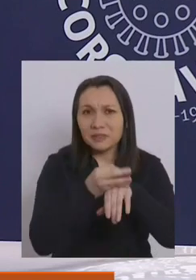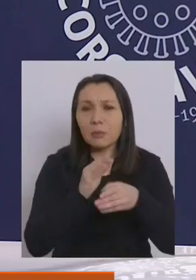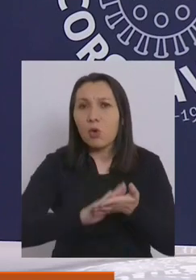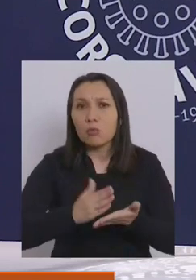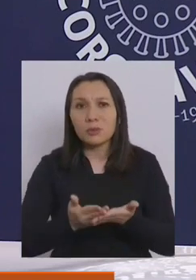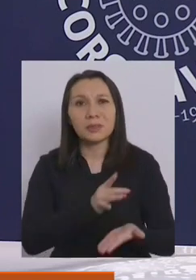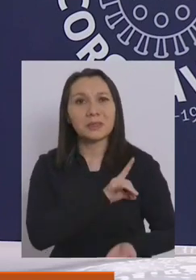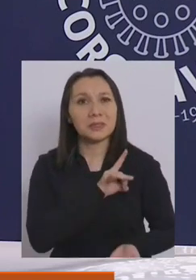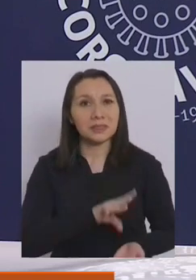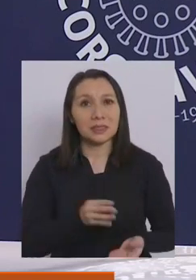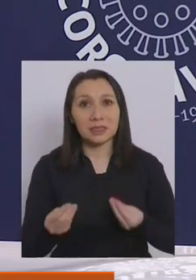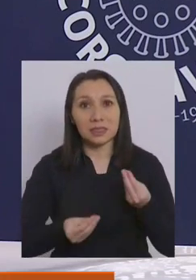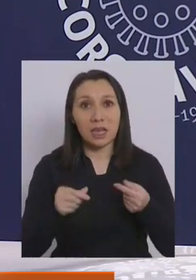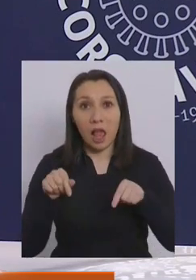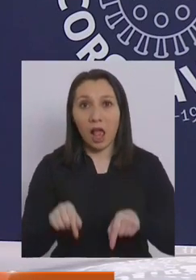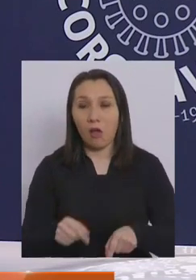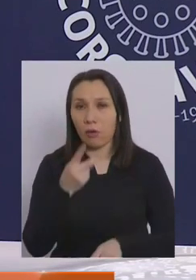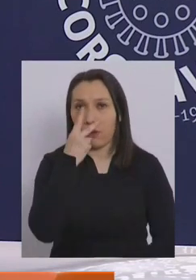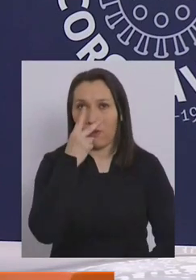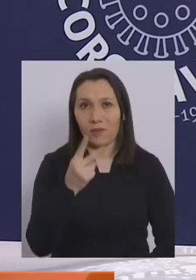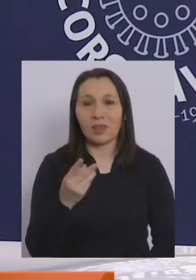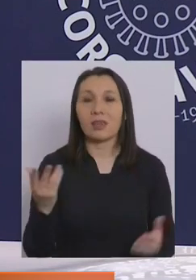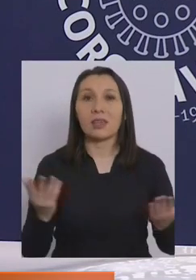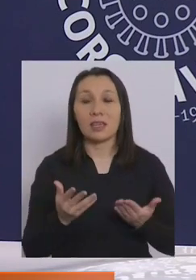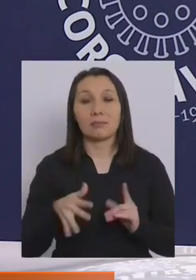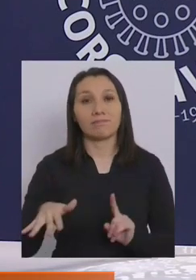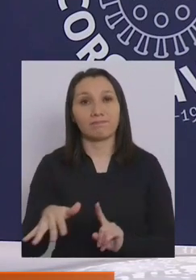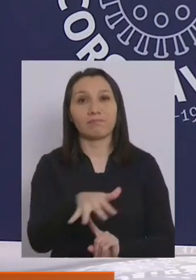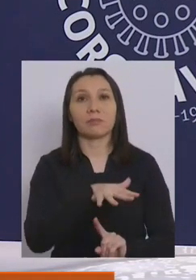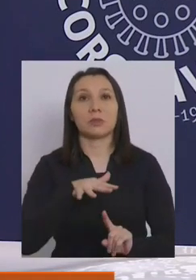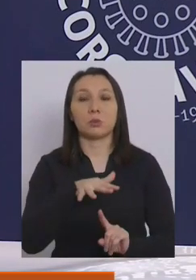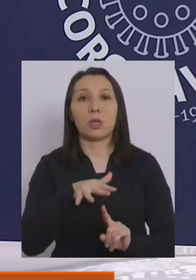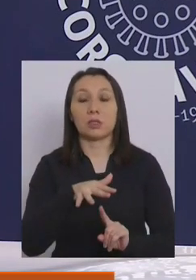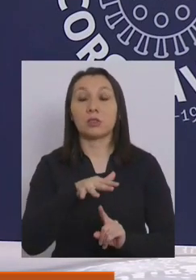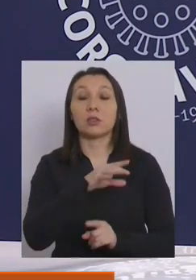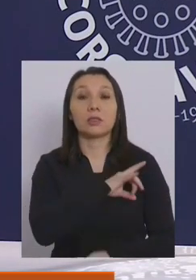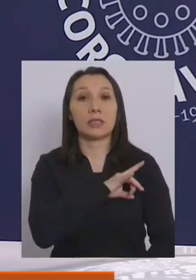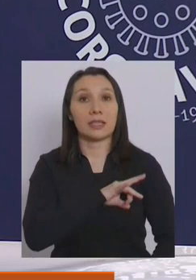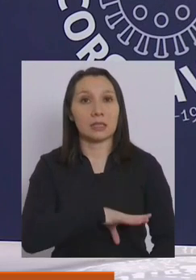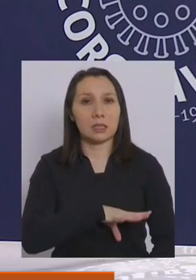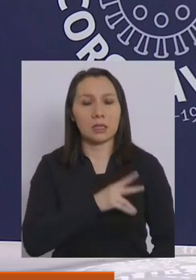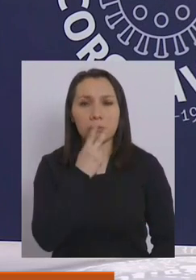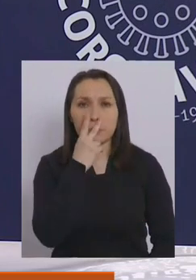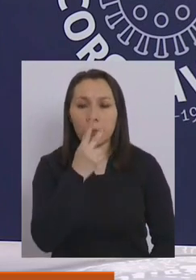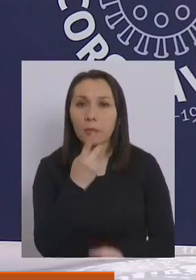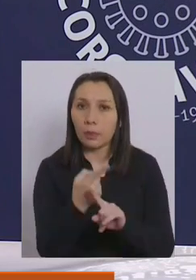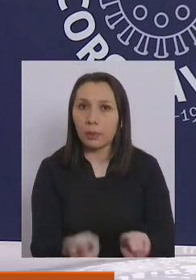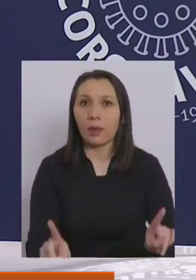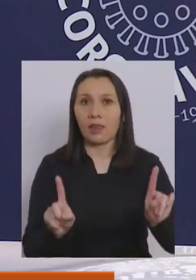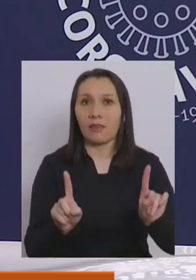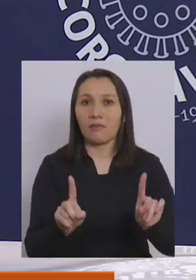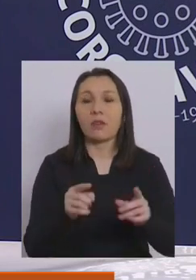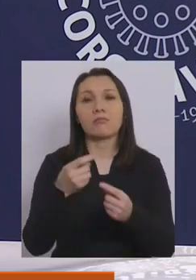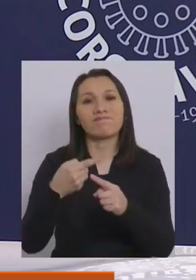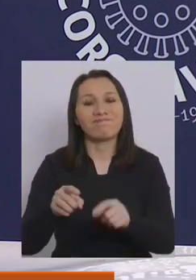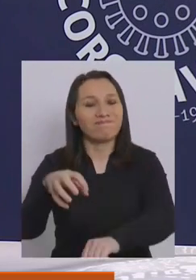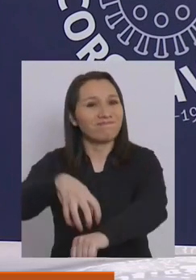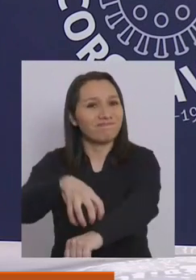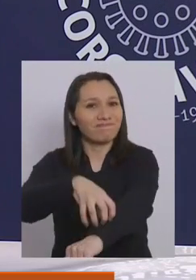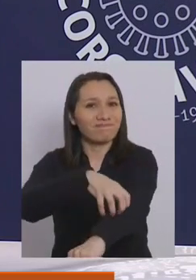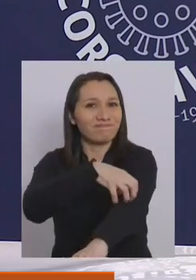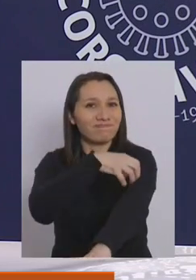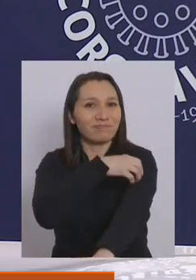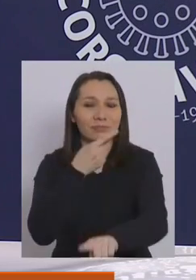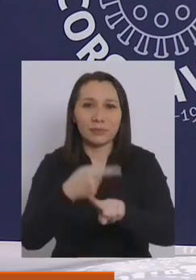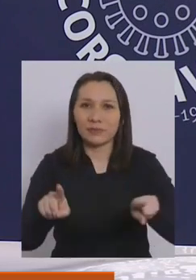nuestro país en Chile? Hoy día hemos visto que la situación de nuestro país ha sido diferente en las distintas regiones.